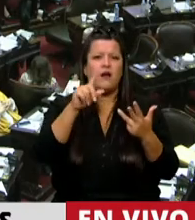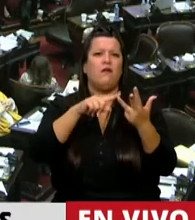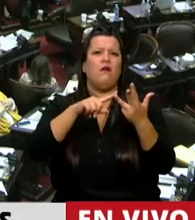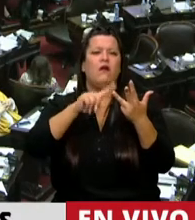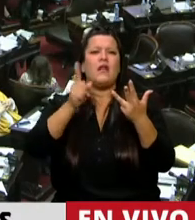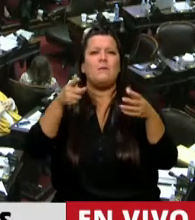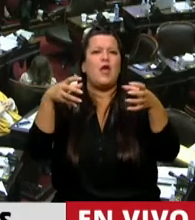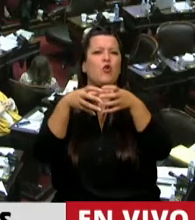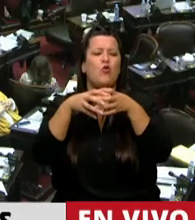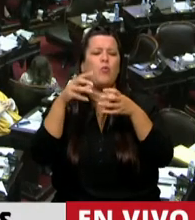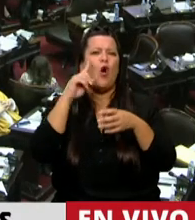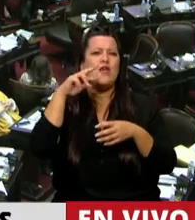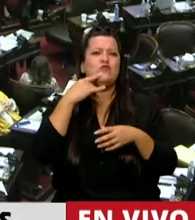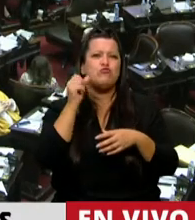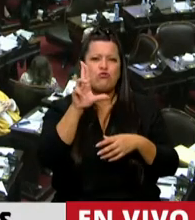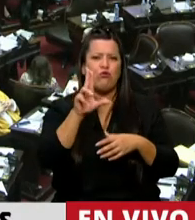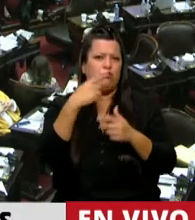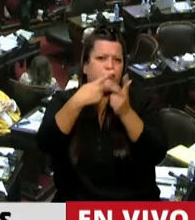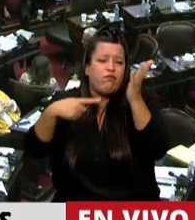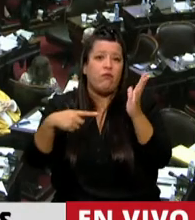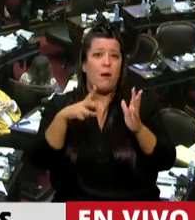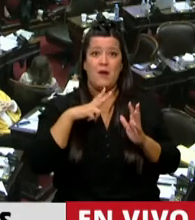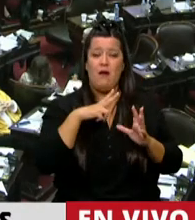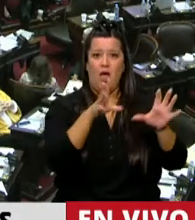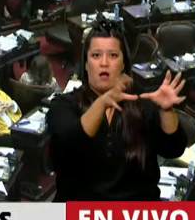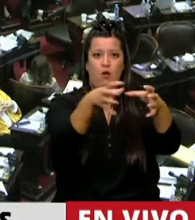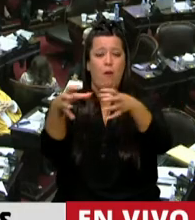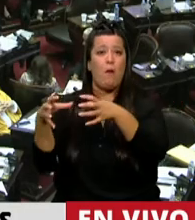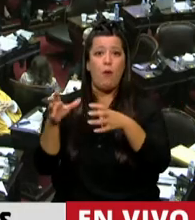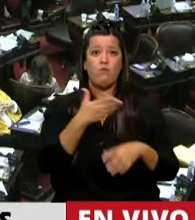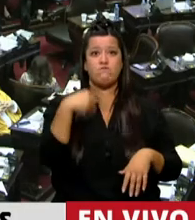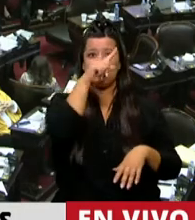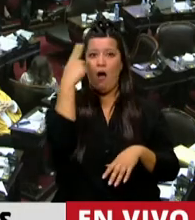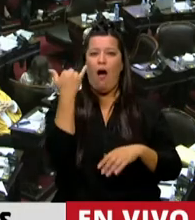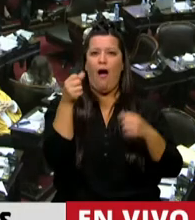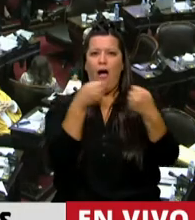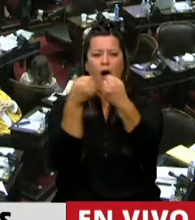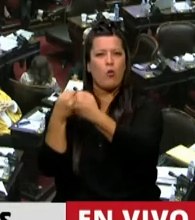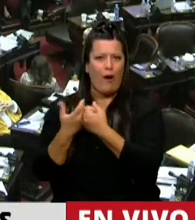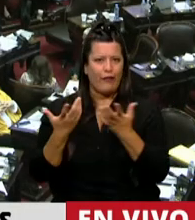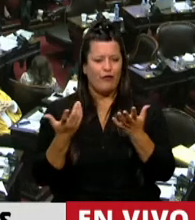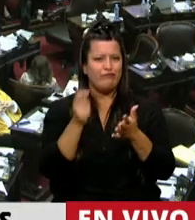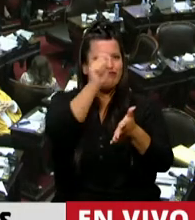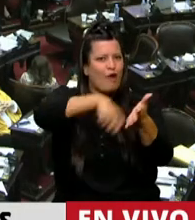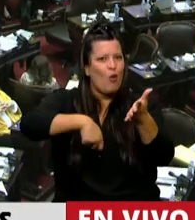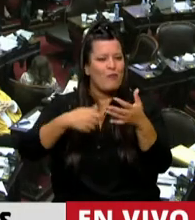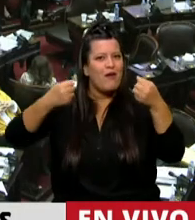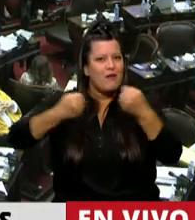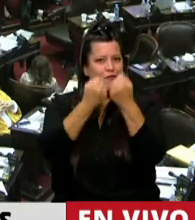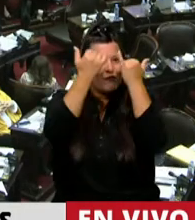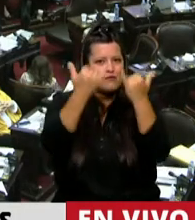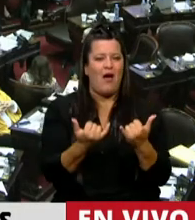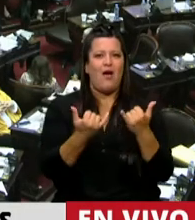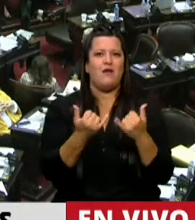grupo Insud, que son algunas de estas empresas que tienen convenios directamente